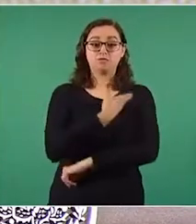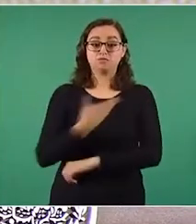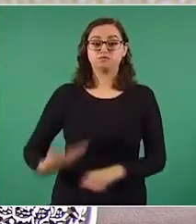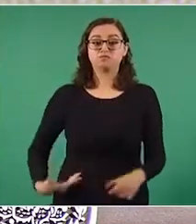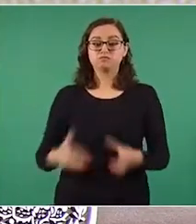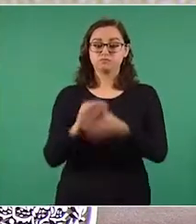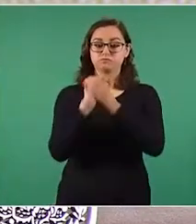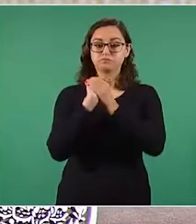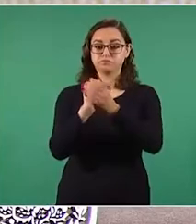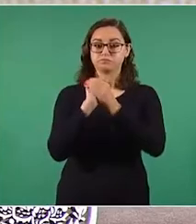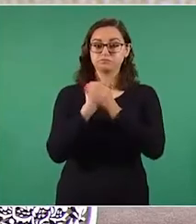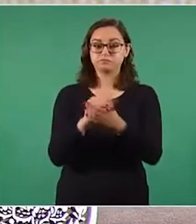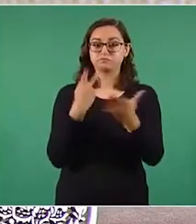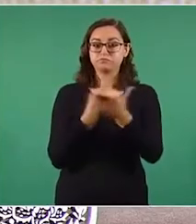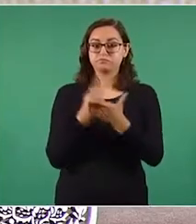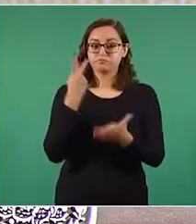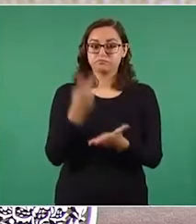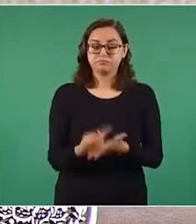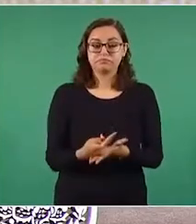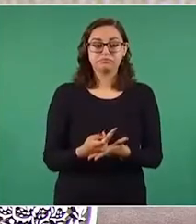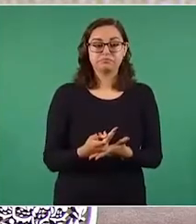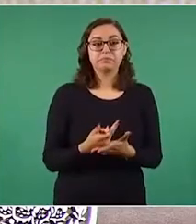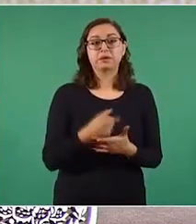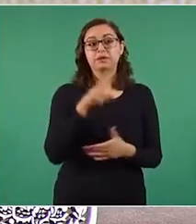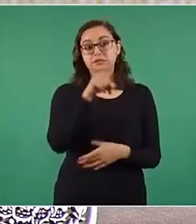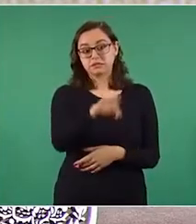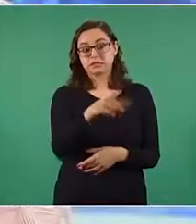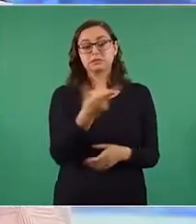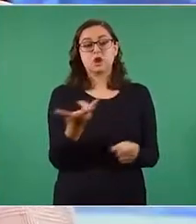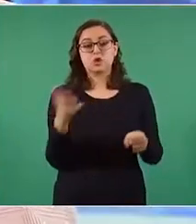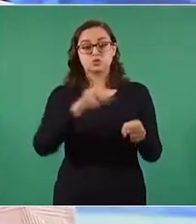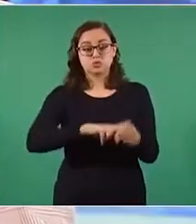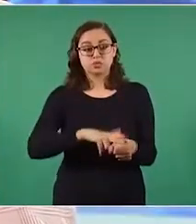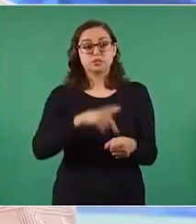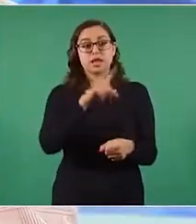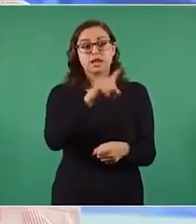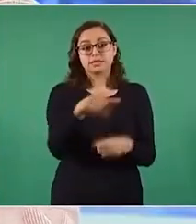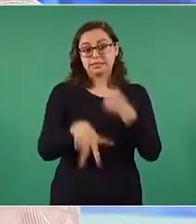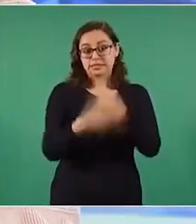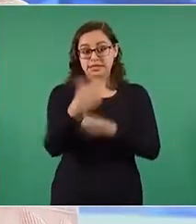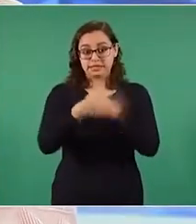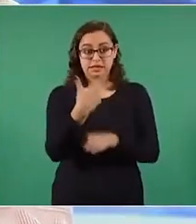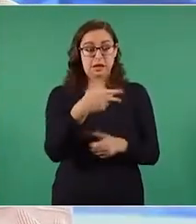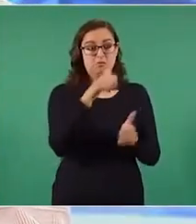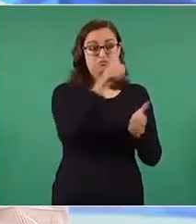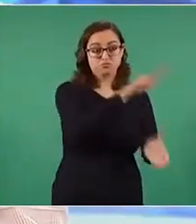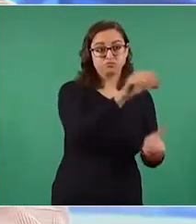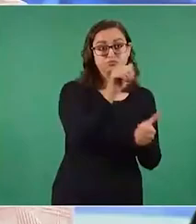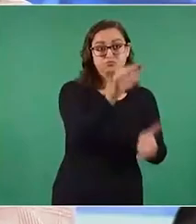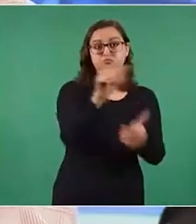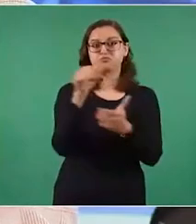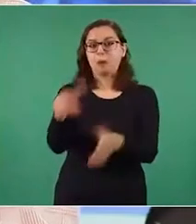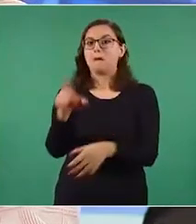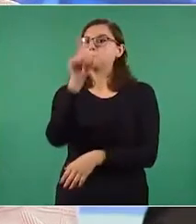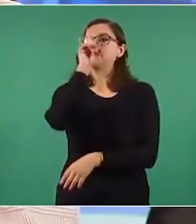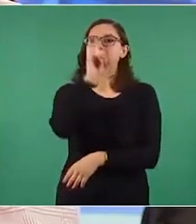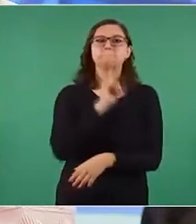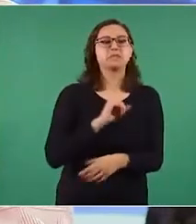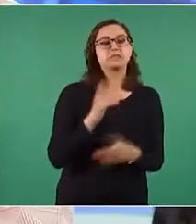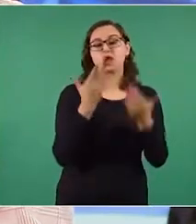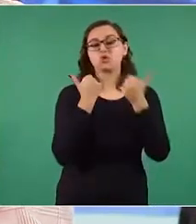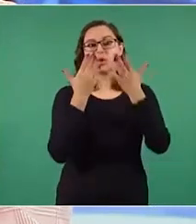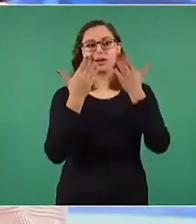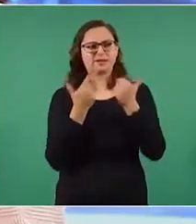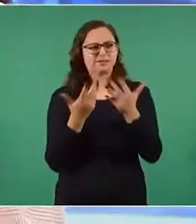no habían sido entregados a 13 hospitales como se había prometido. Esto es falso. Cada